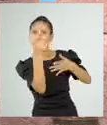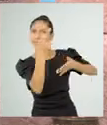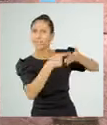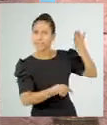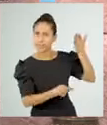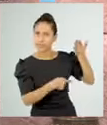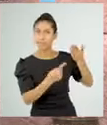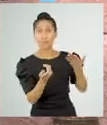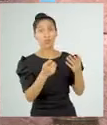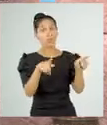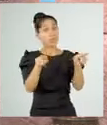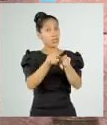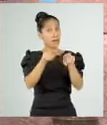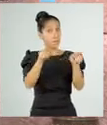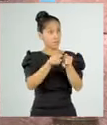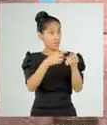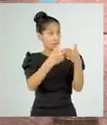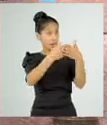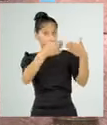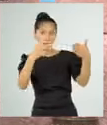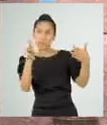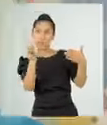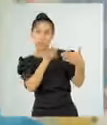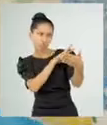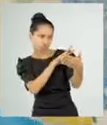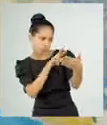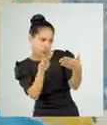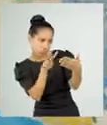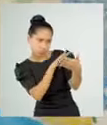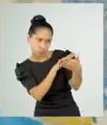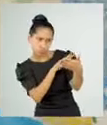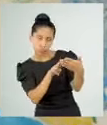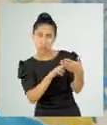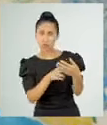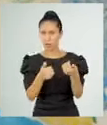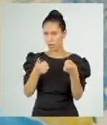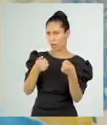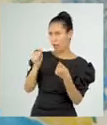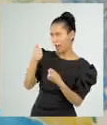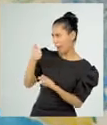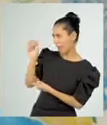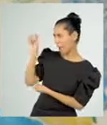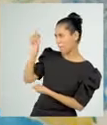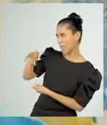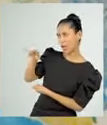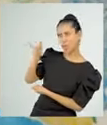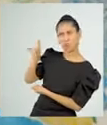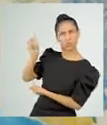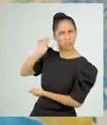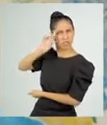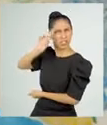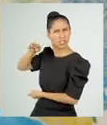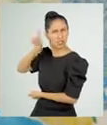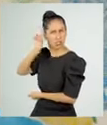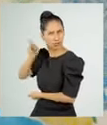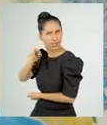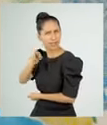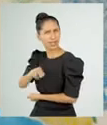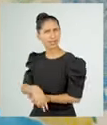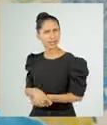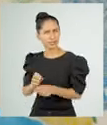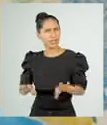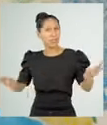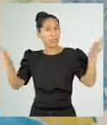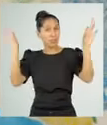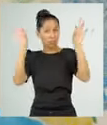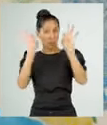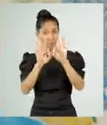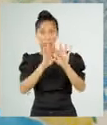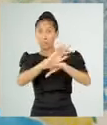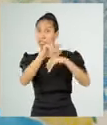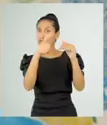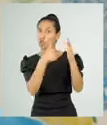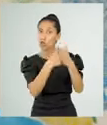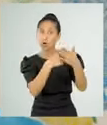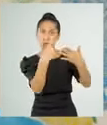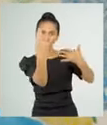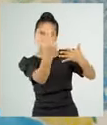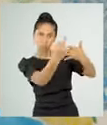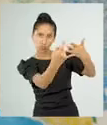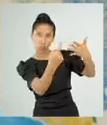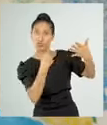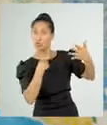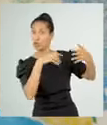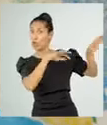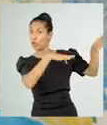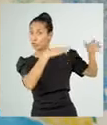que ameritan que leamos las instrucciones. Amaru, tienes toda la razón. Debemos seguir las instrucciones al pie de la